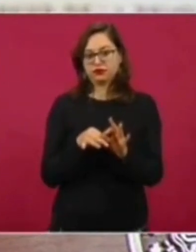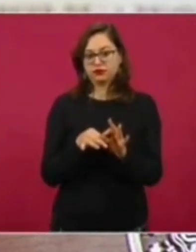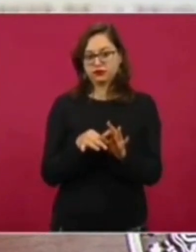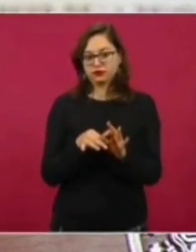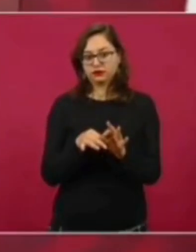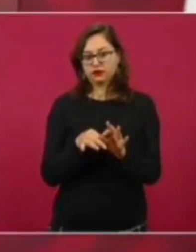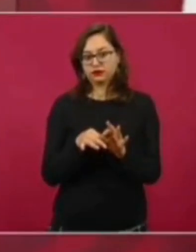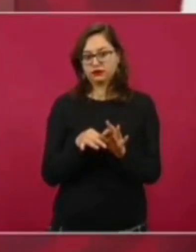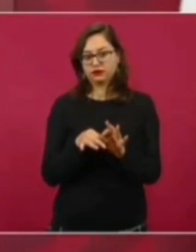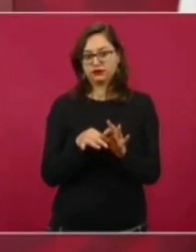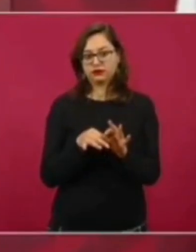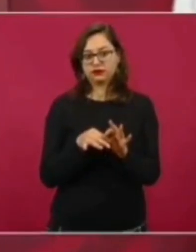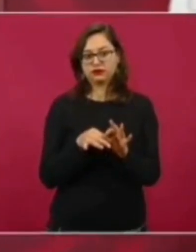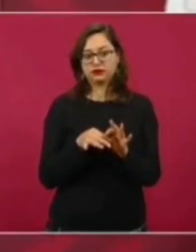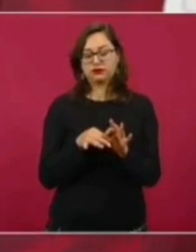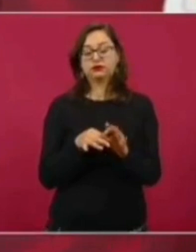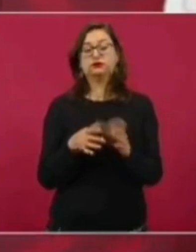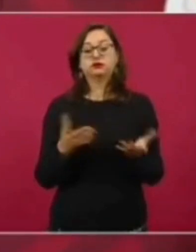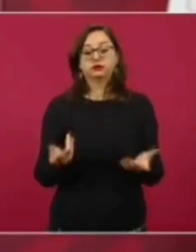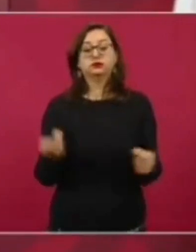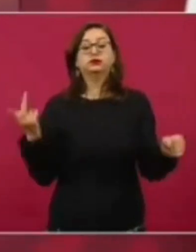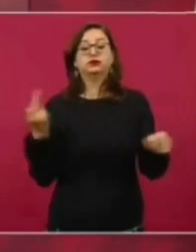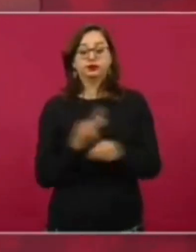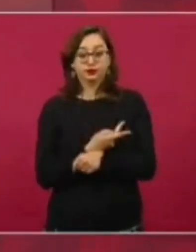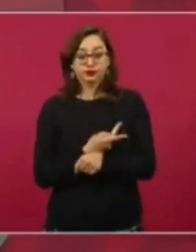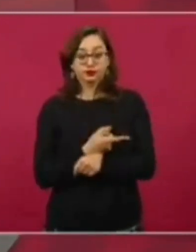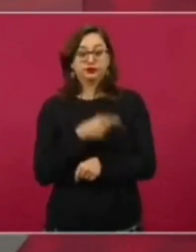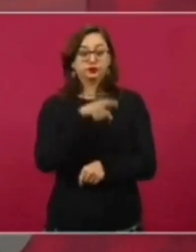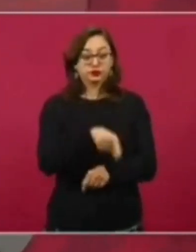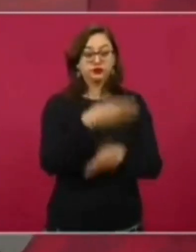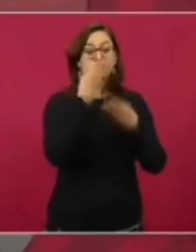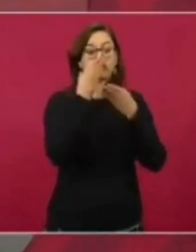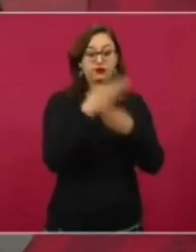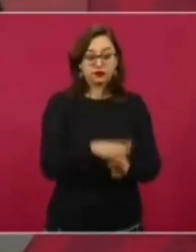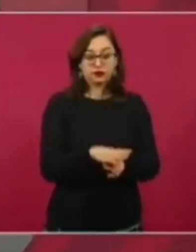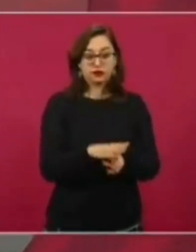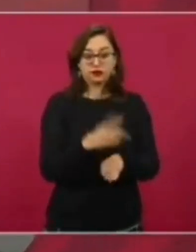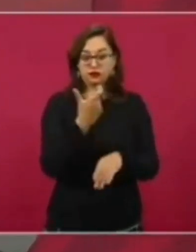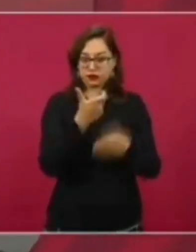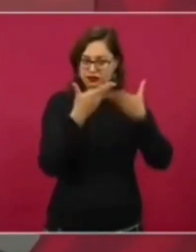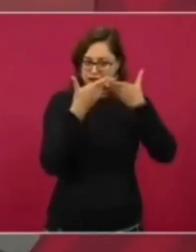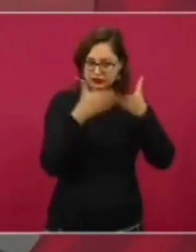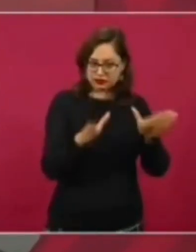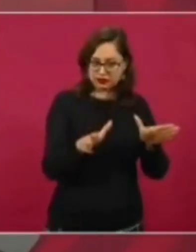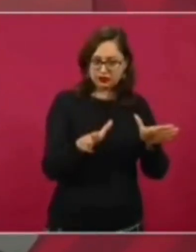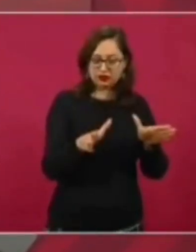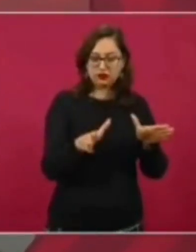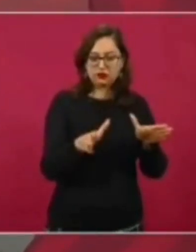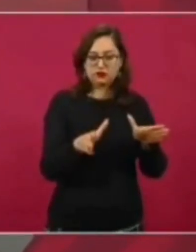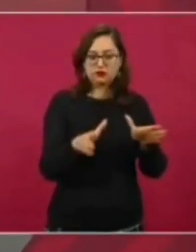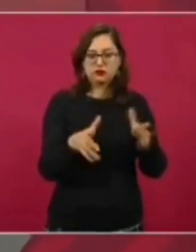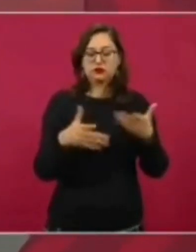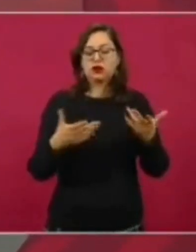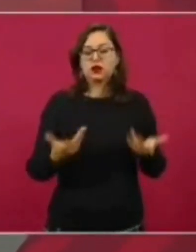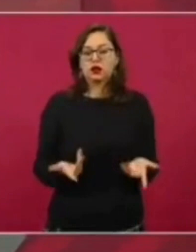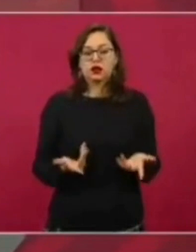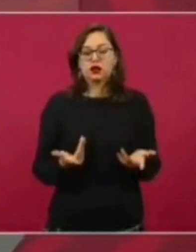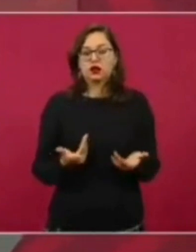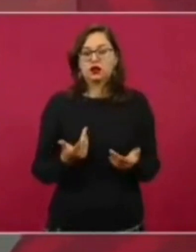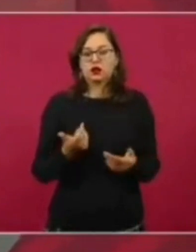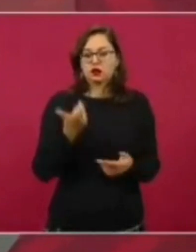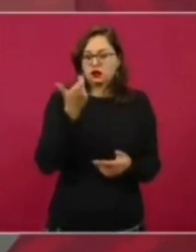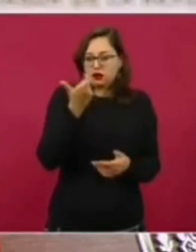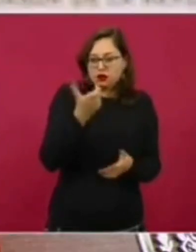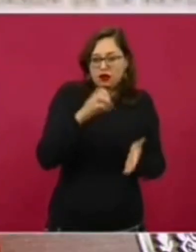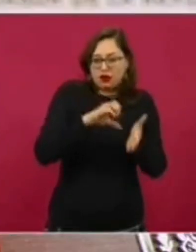Entonces, se abre una cuenta, no se va a cobrar comisión.